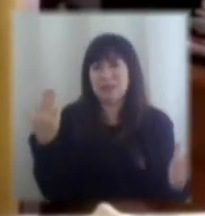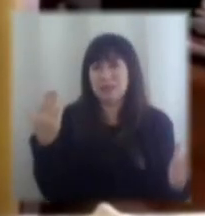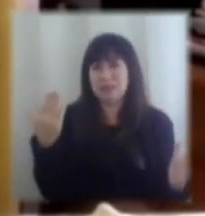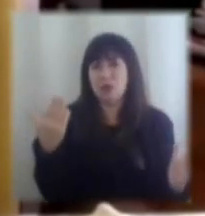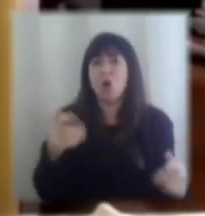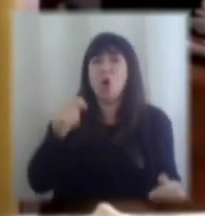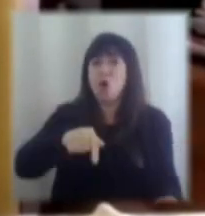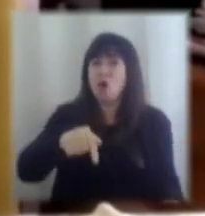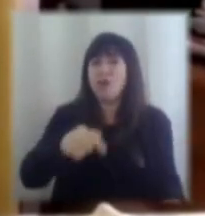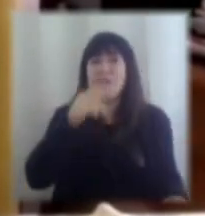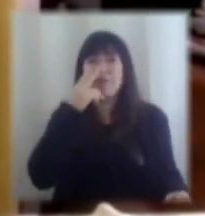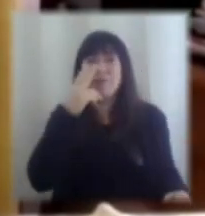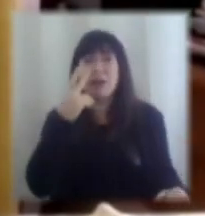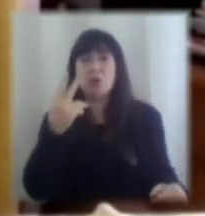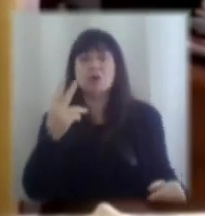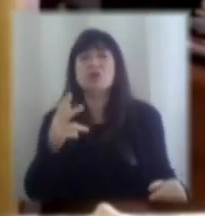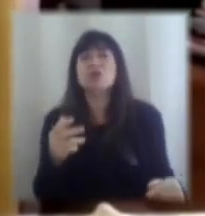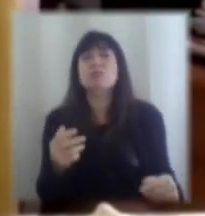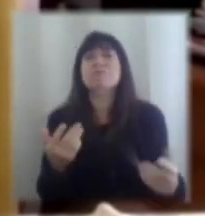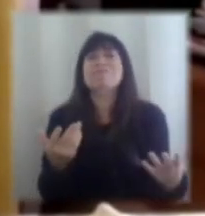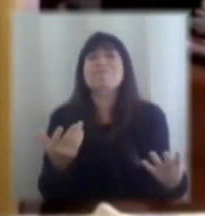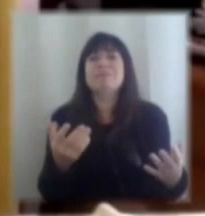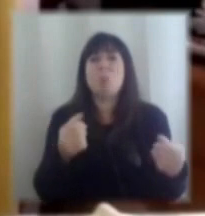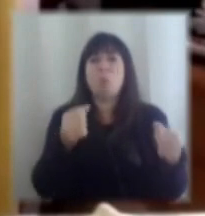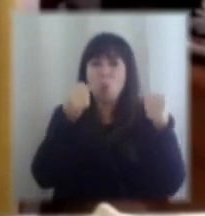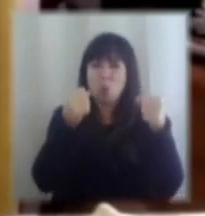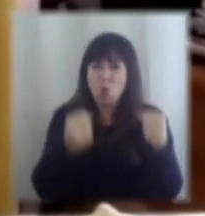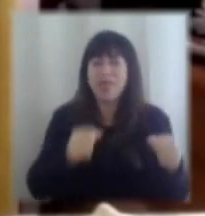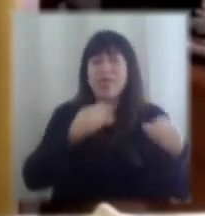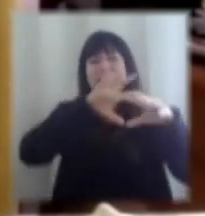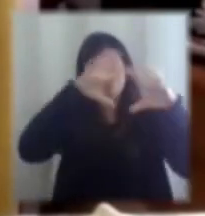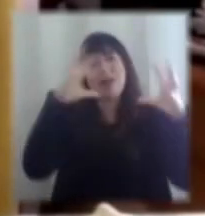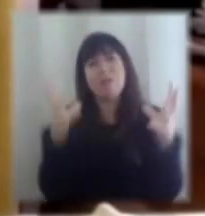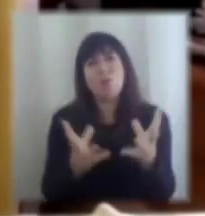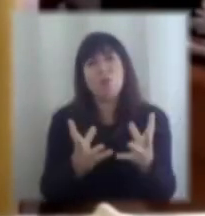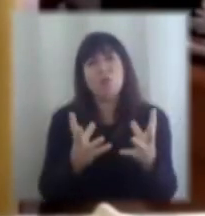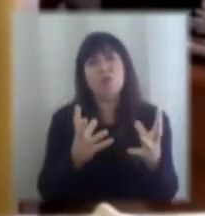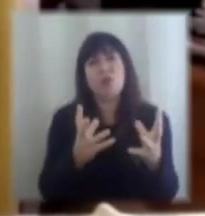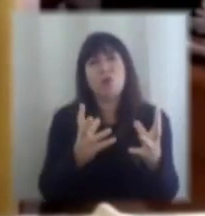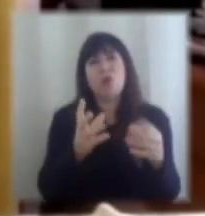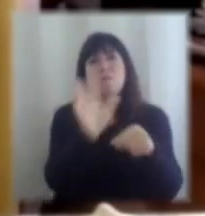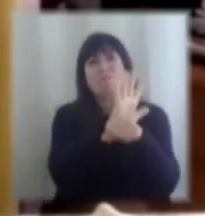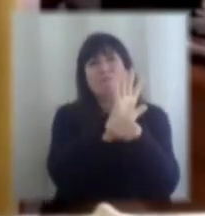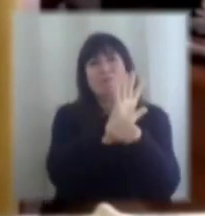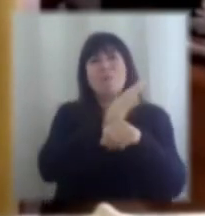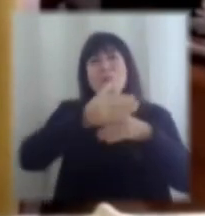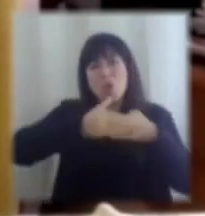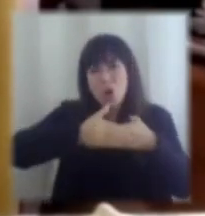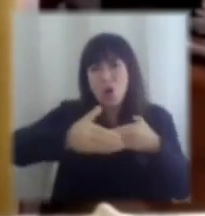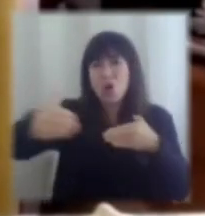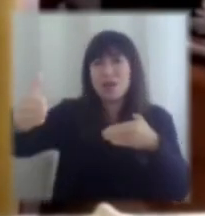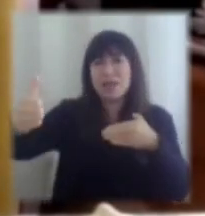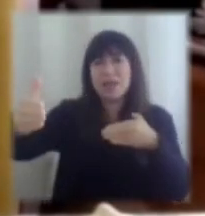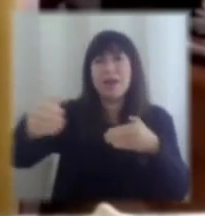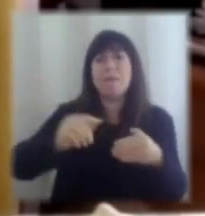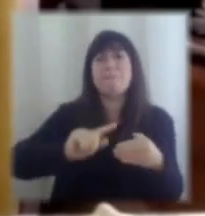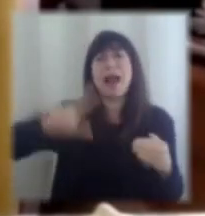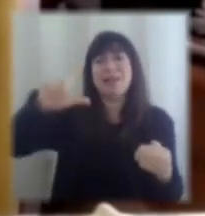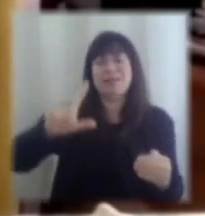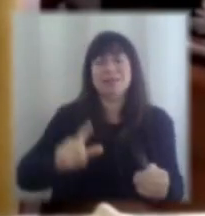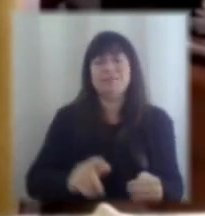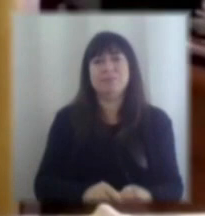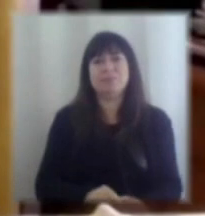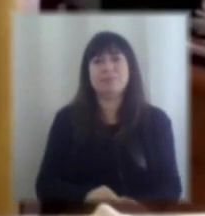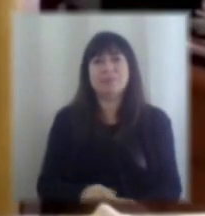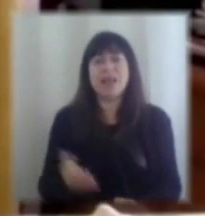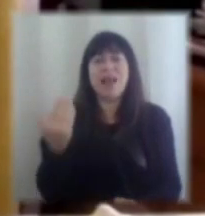Hoy día vemos que la posibilidad en el mundo de que esta crisis y sus efectos se prolonguen es más alta que